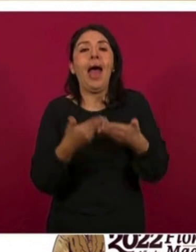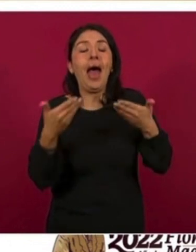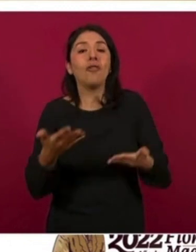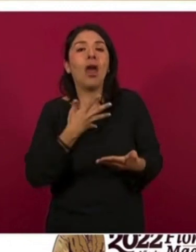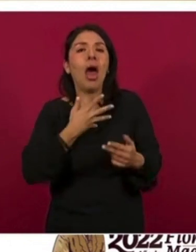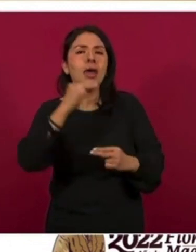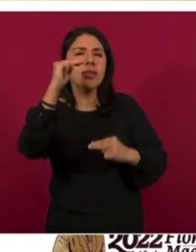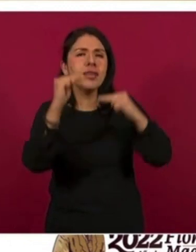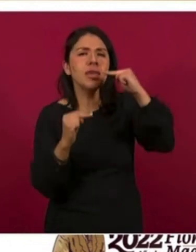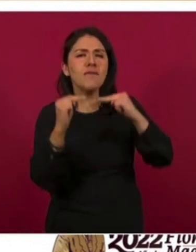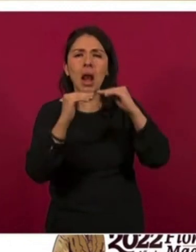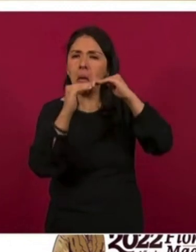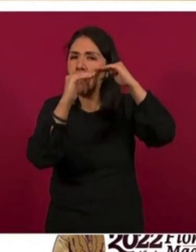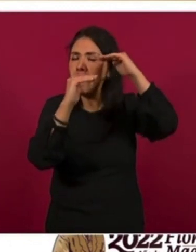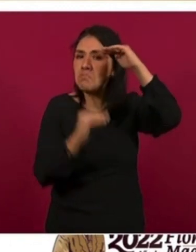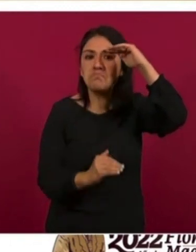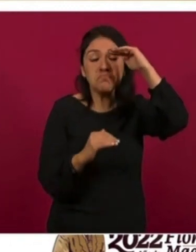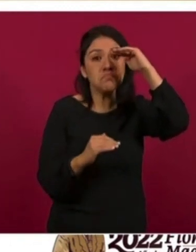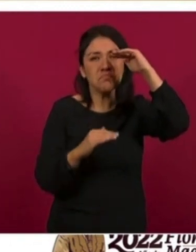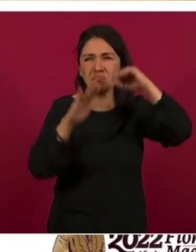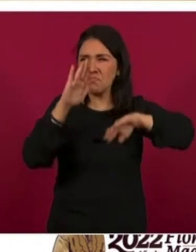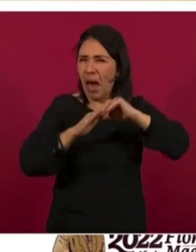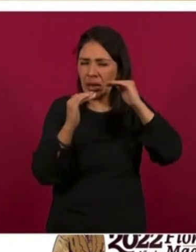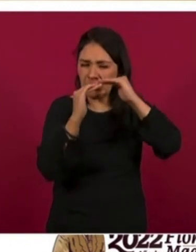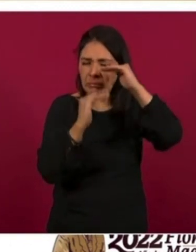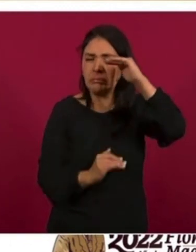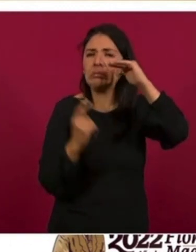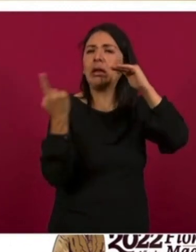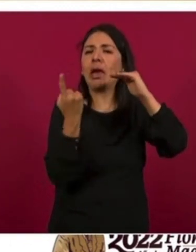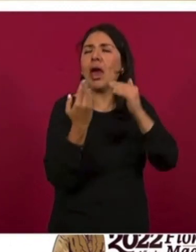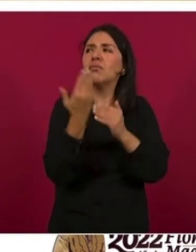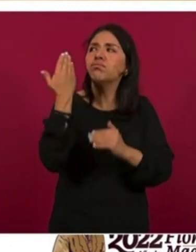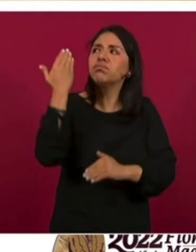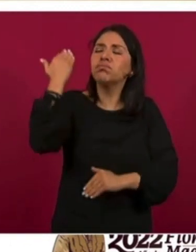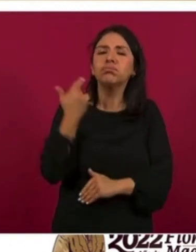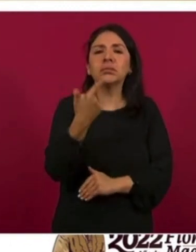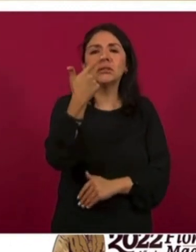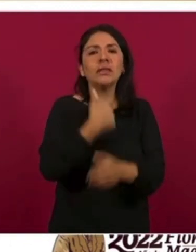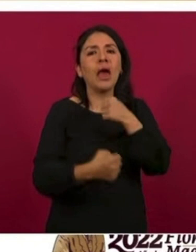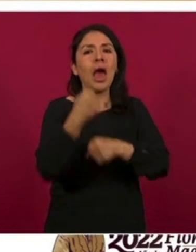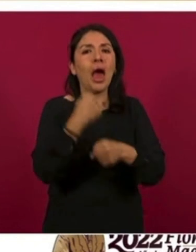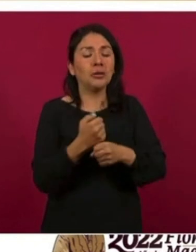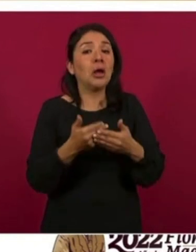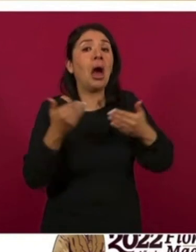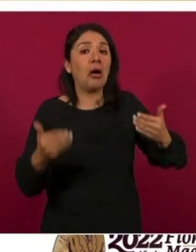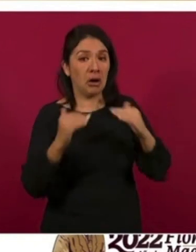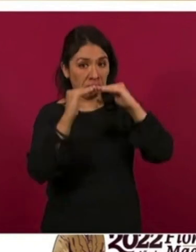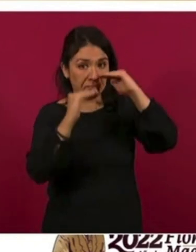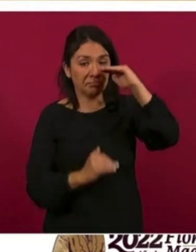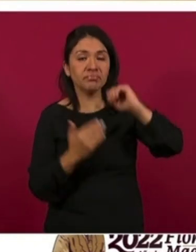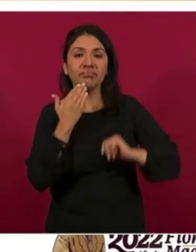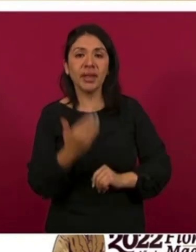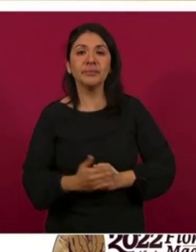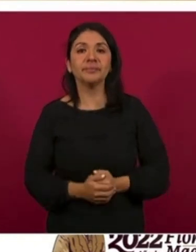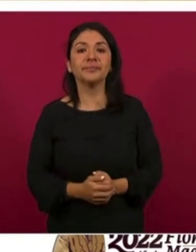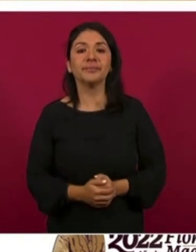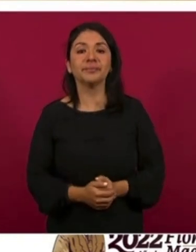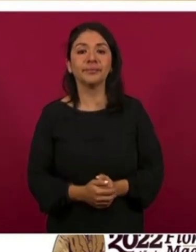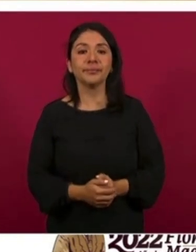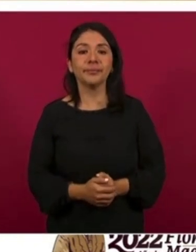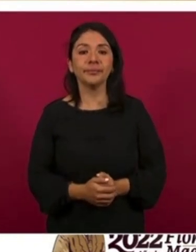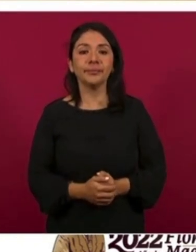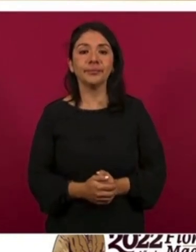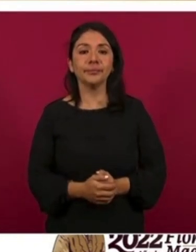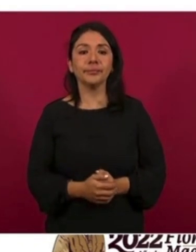los niveles más bajos de los últimos siete años. Adelante. Aquí